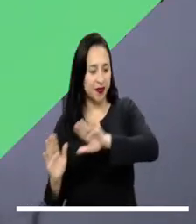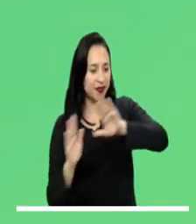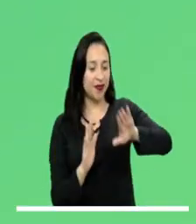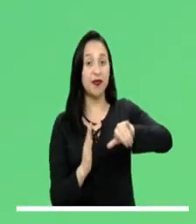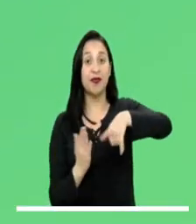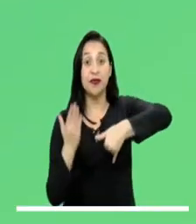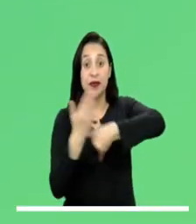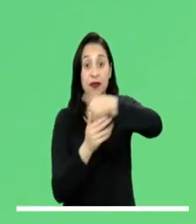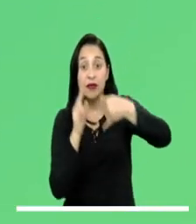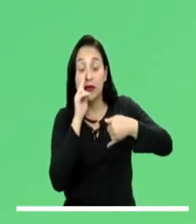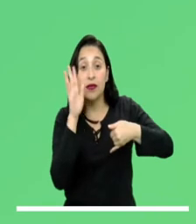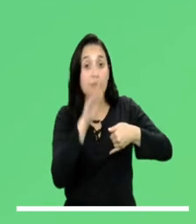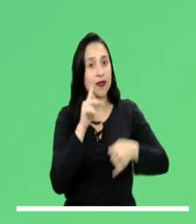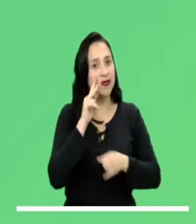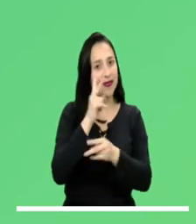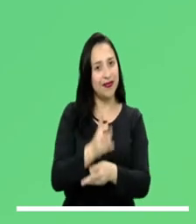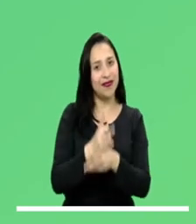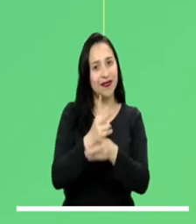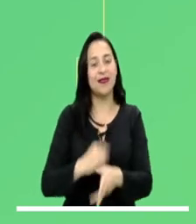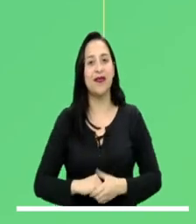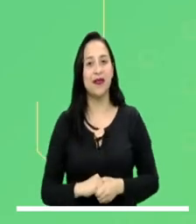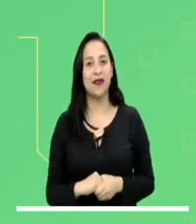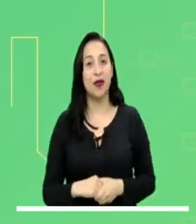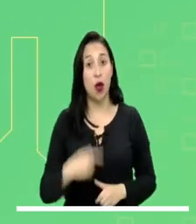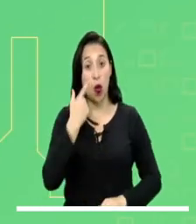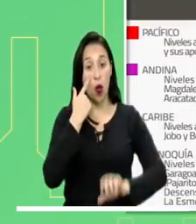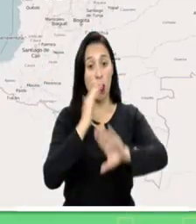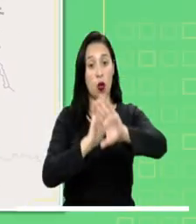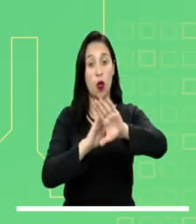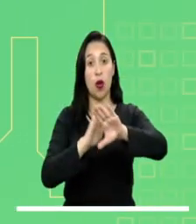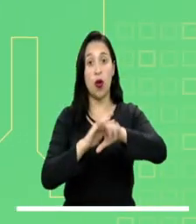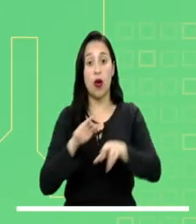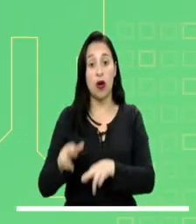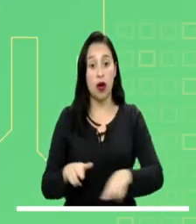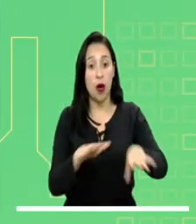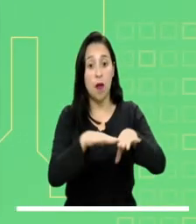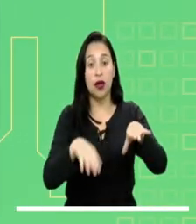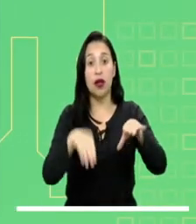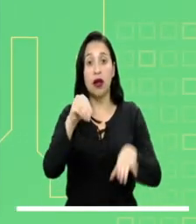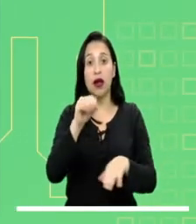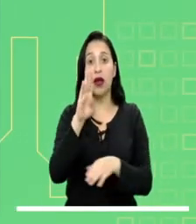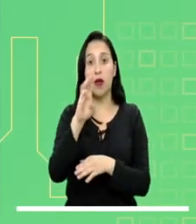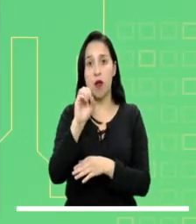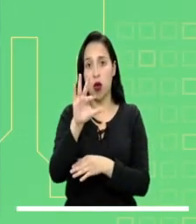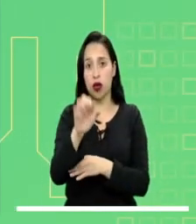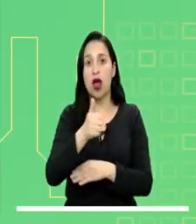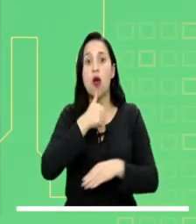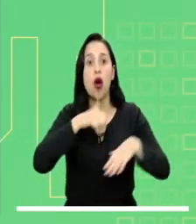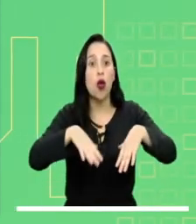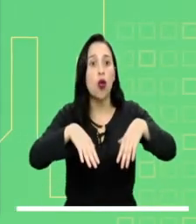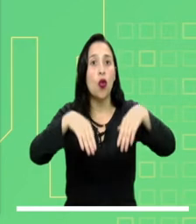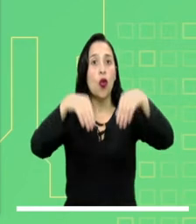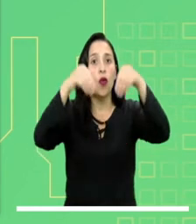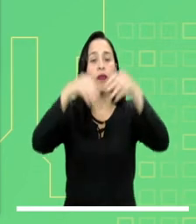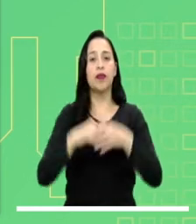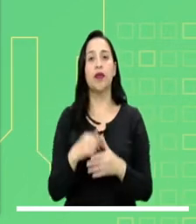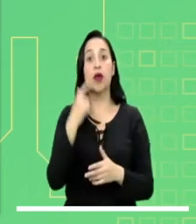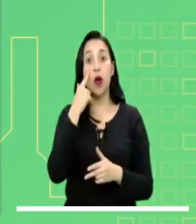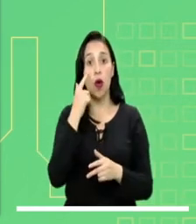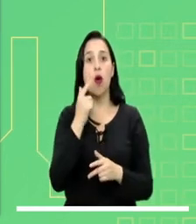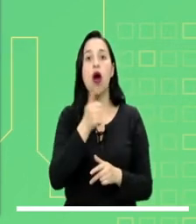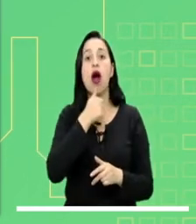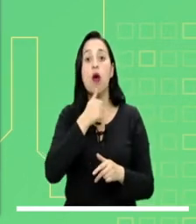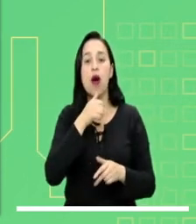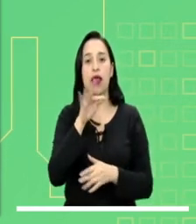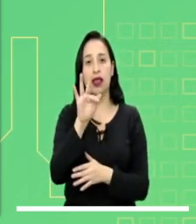grados. Ahora, mucha atención a las principales alertas a nivel nacional. Alerta por el descenso de los ríos Magdalena y El Bote.